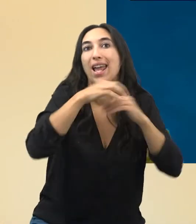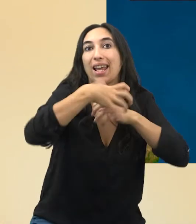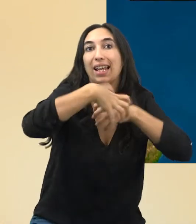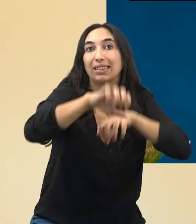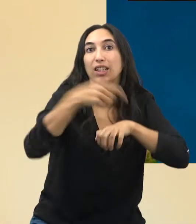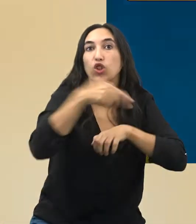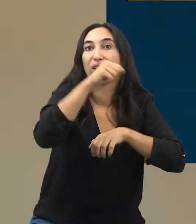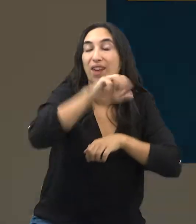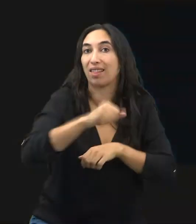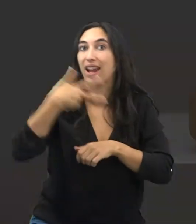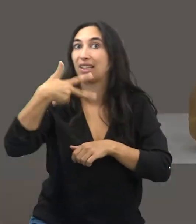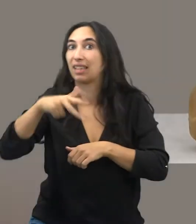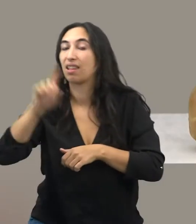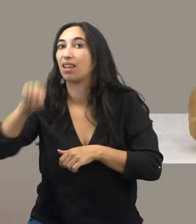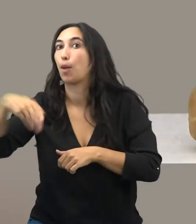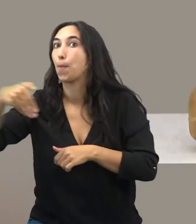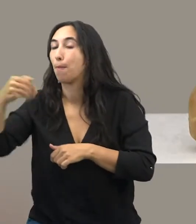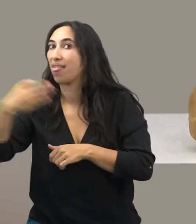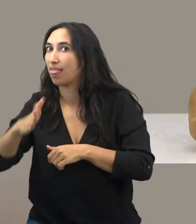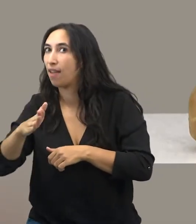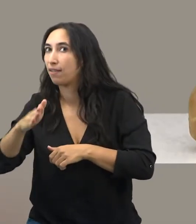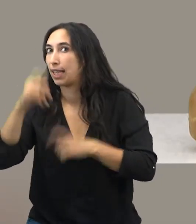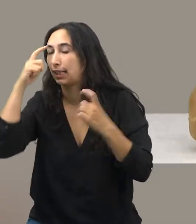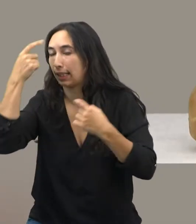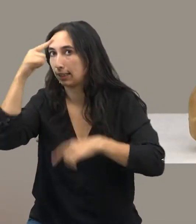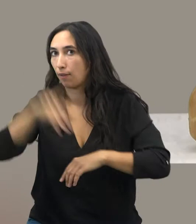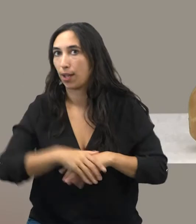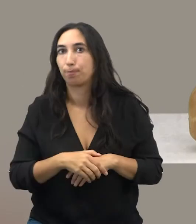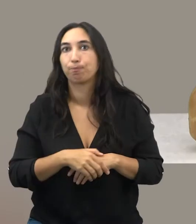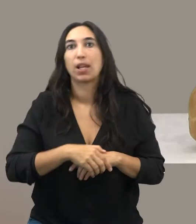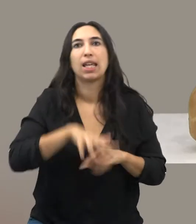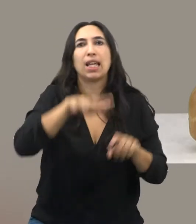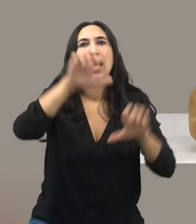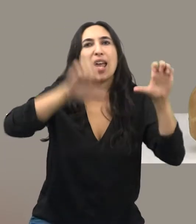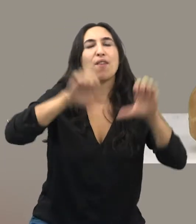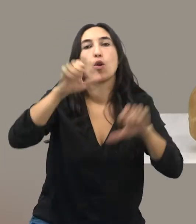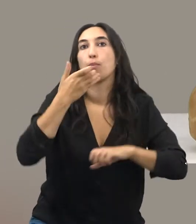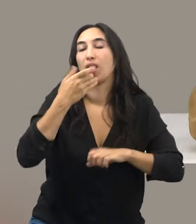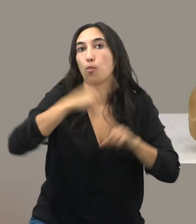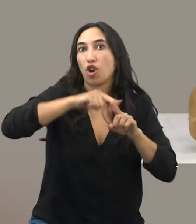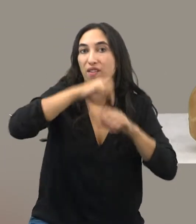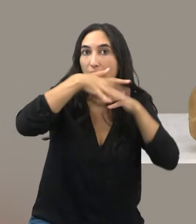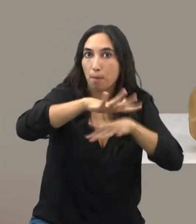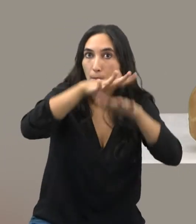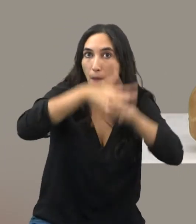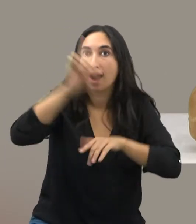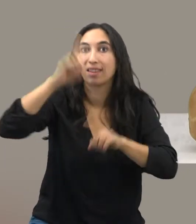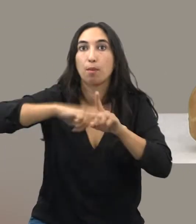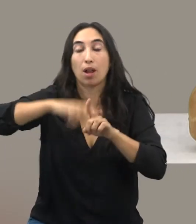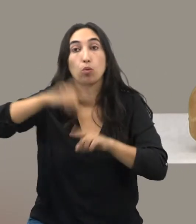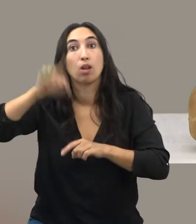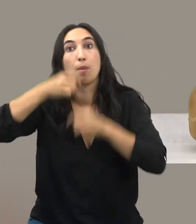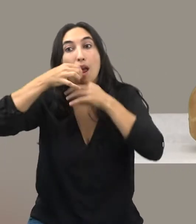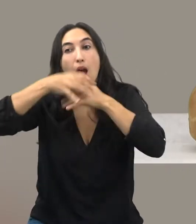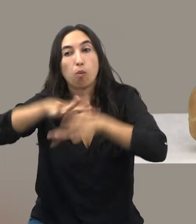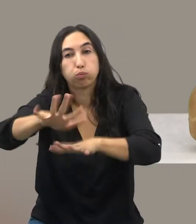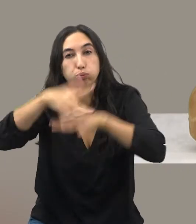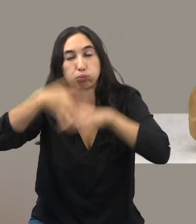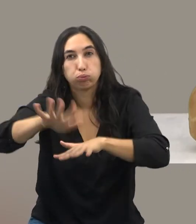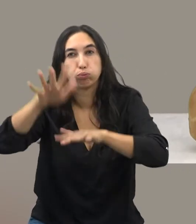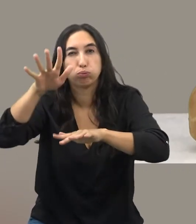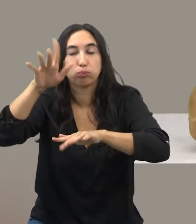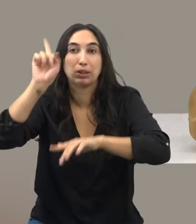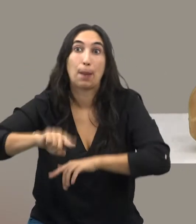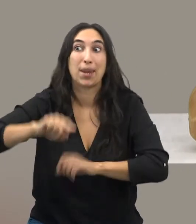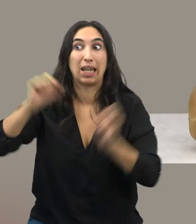o Bapa al-Bandeb. Contemplando diferentes escenarios como el nivel del mar, la temperatura, las corrientes marinas o posibles riesgos